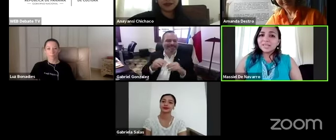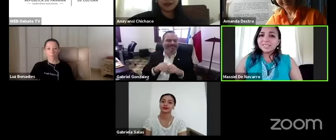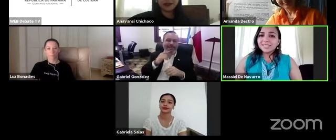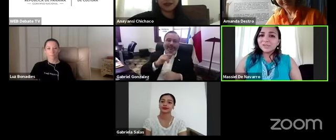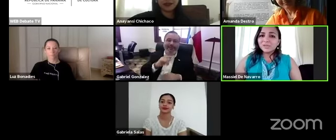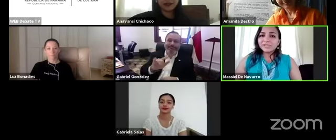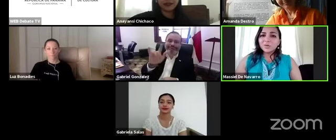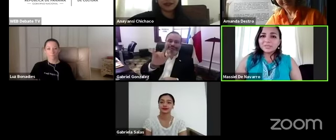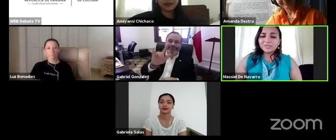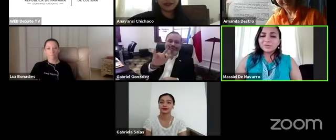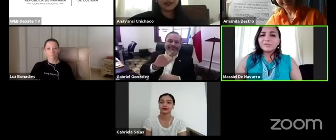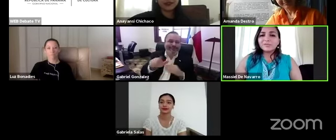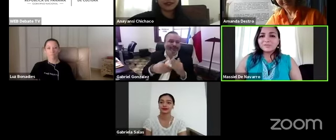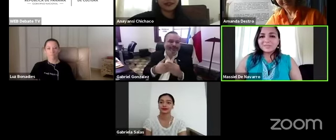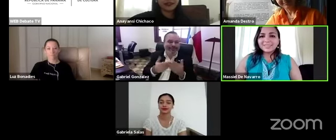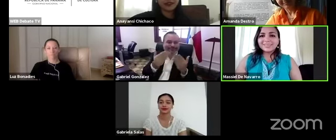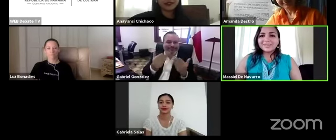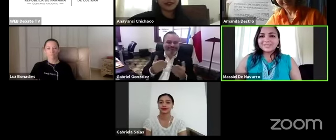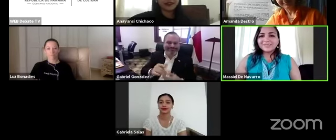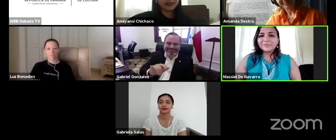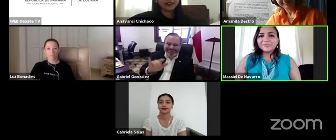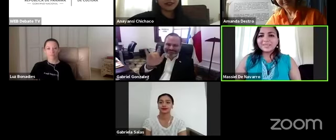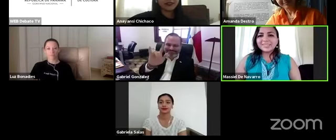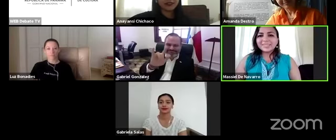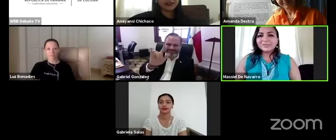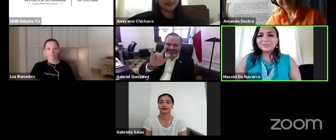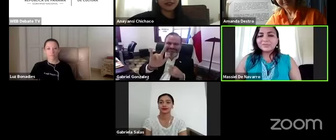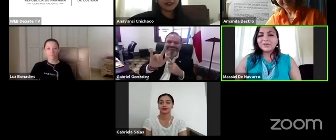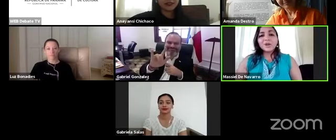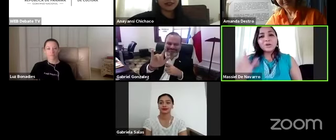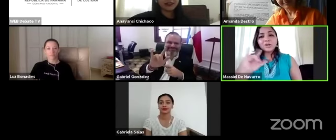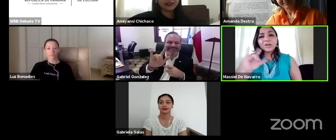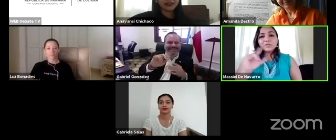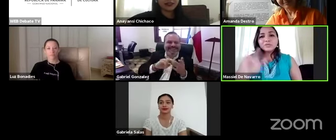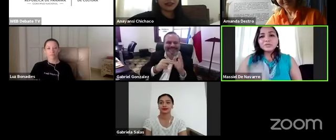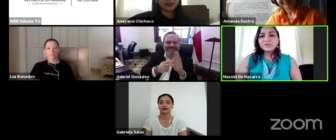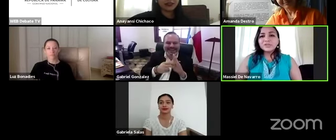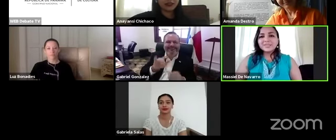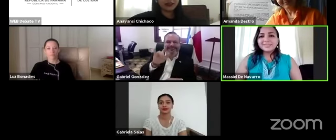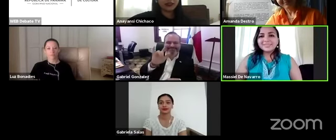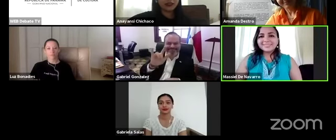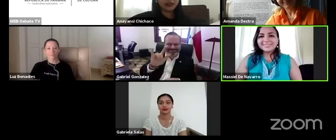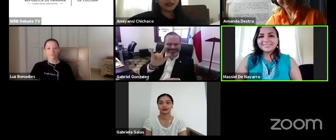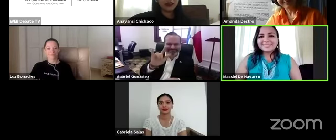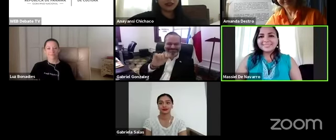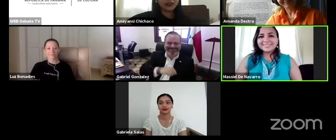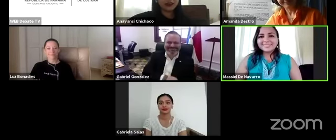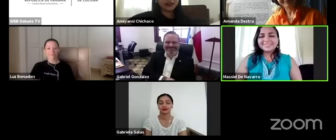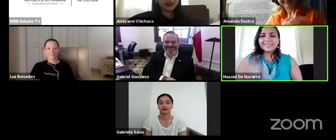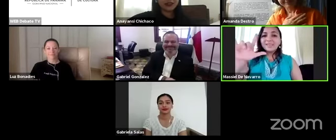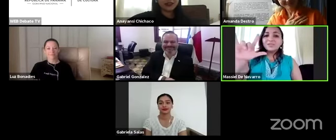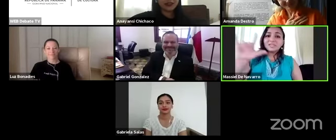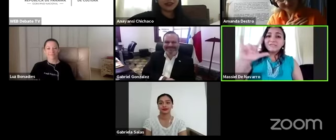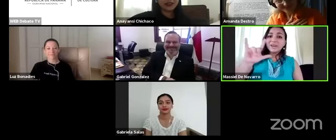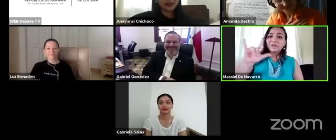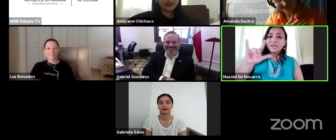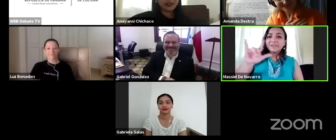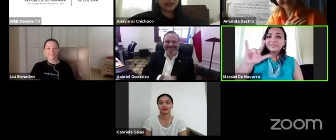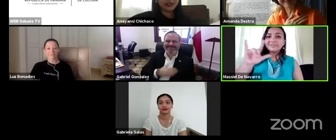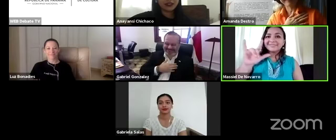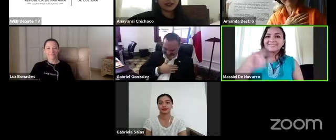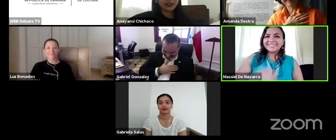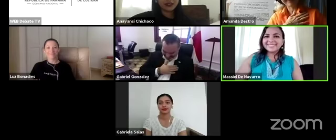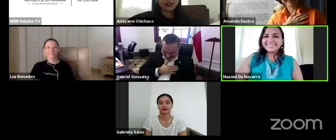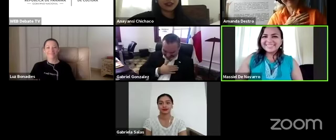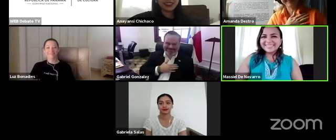seguir fortaleciendo este conversatorio fortaleciéndonos los quiero mucho y esto significa los